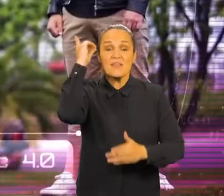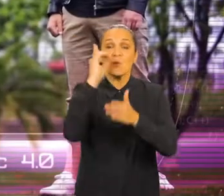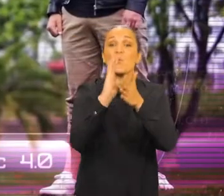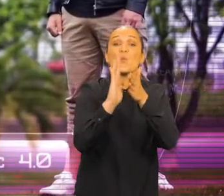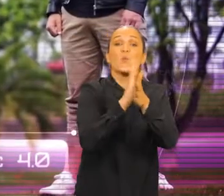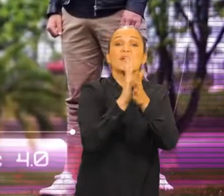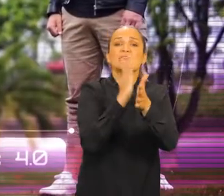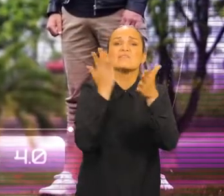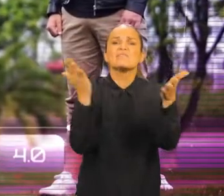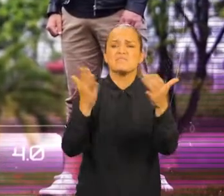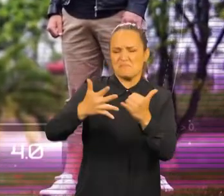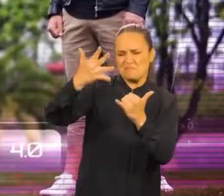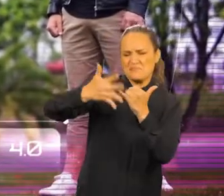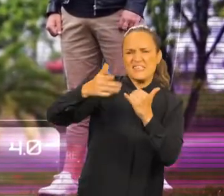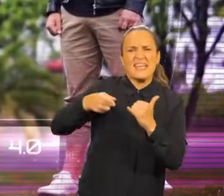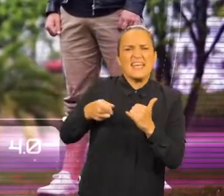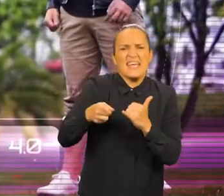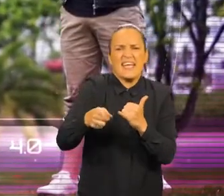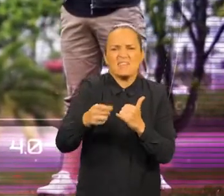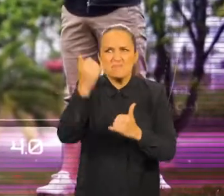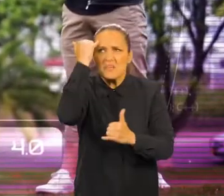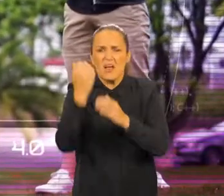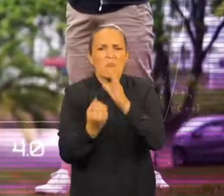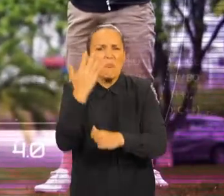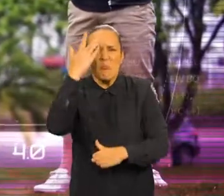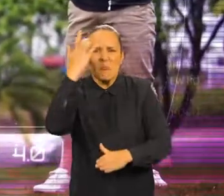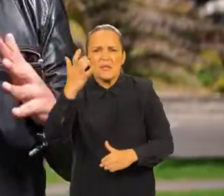acerca de Filmedios, ¿cómo nace esta productora?